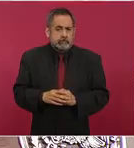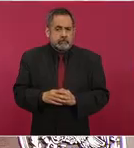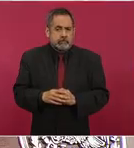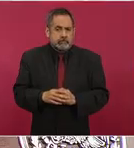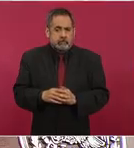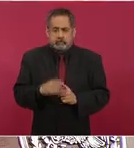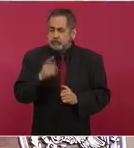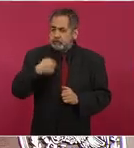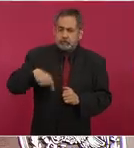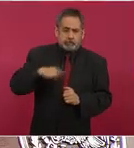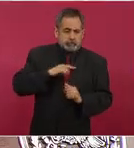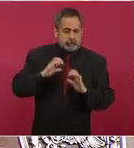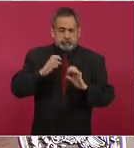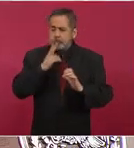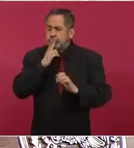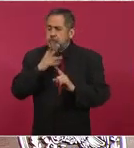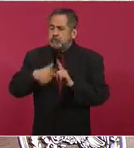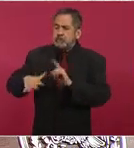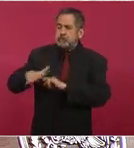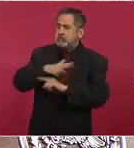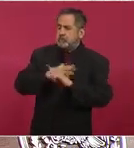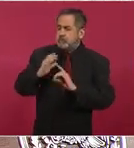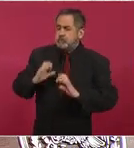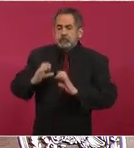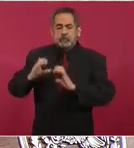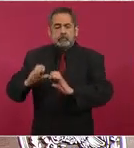y cuidando el medio ambiente, desarrollo